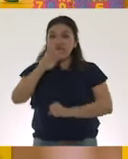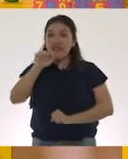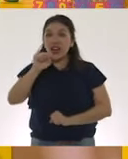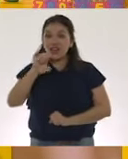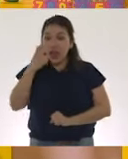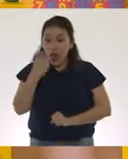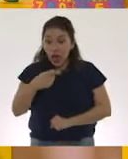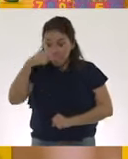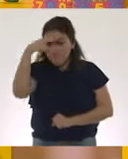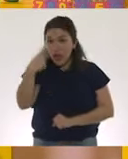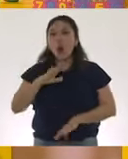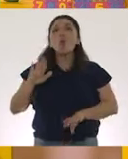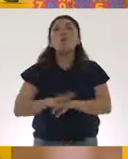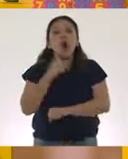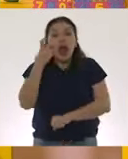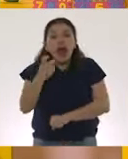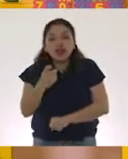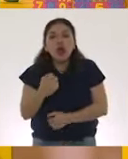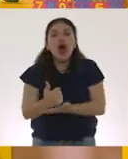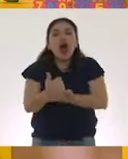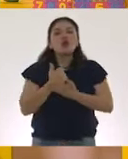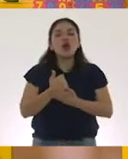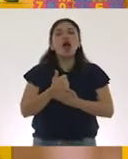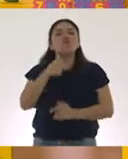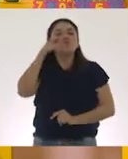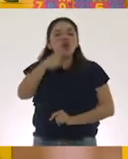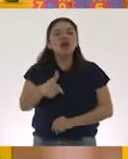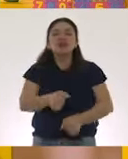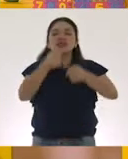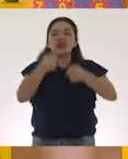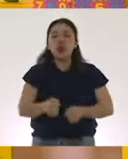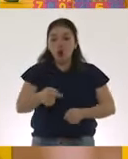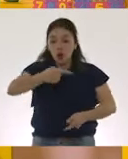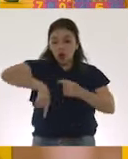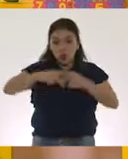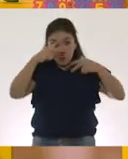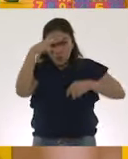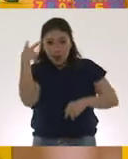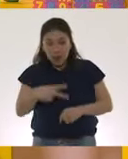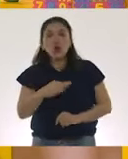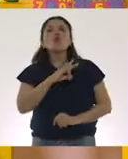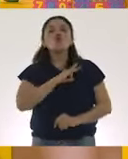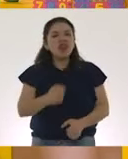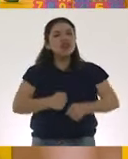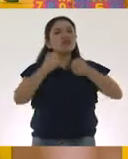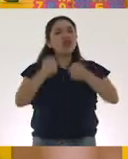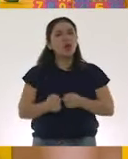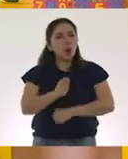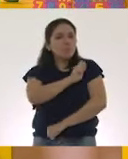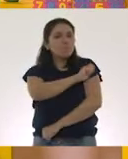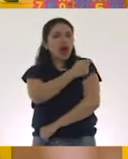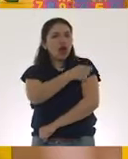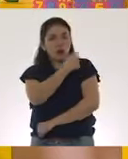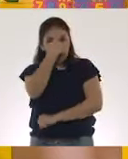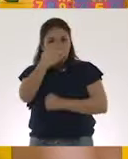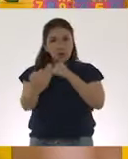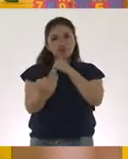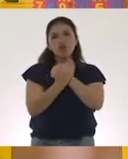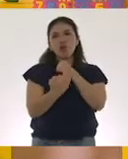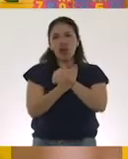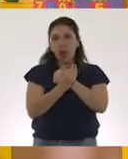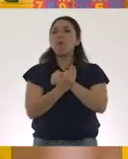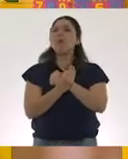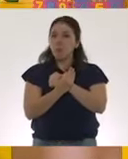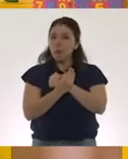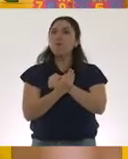precisamente porque eso nos va a garantizar que, por lo menos en los mexicanos, pueda ser segura y garantizar una protección